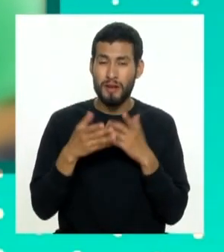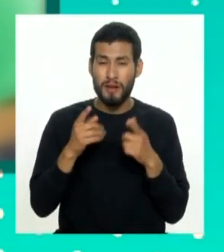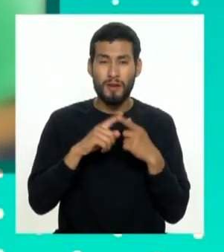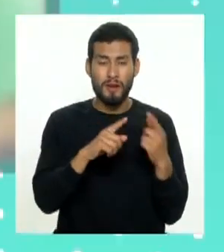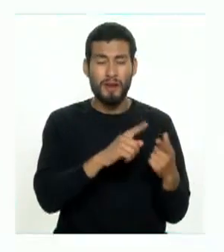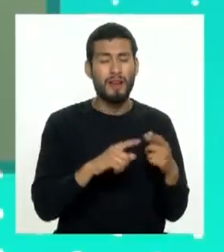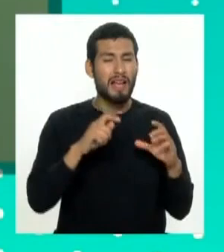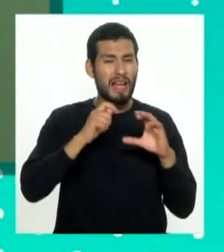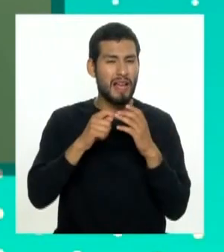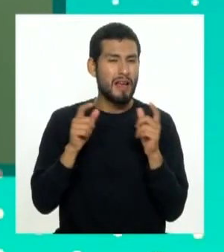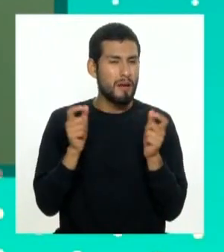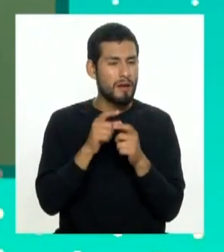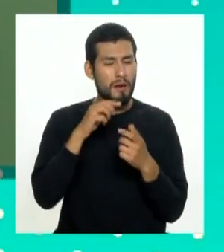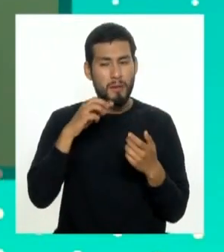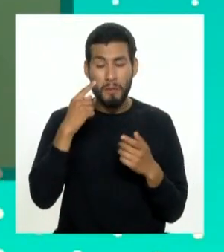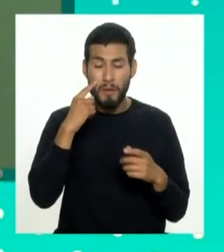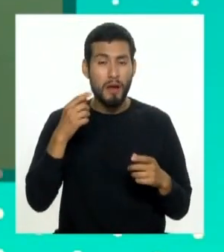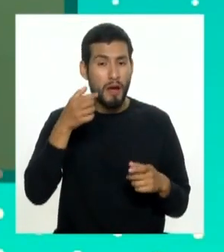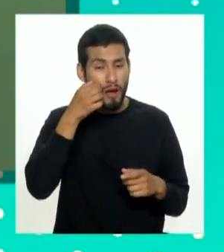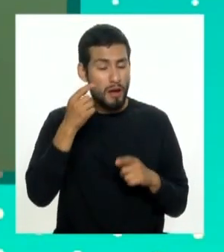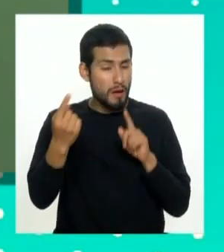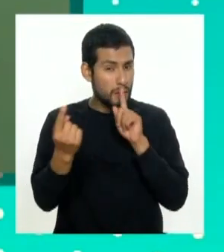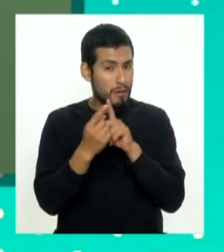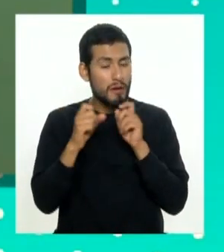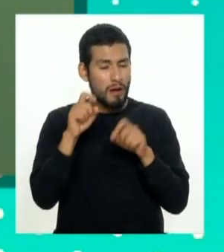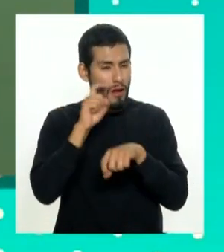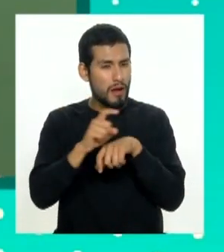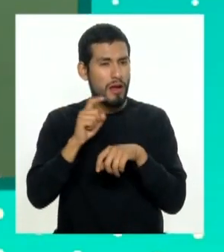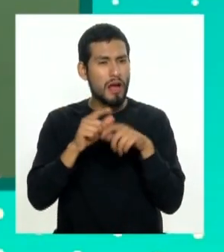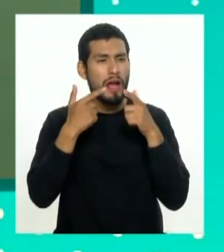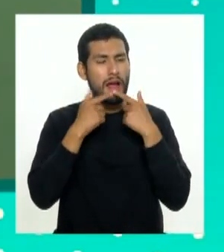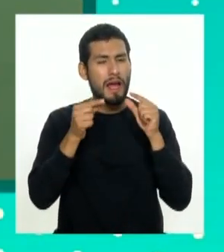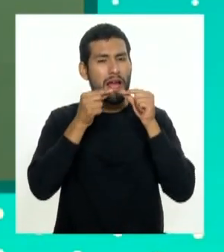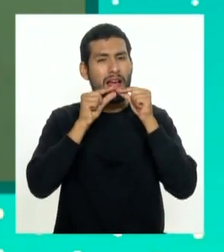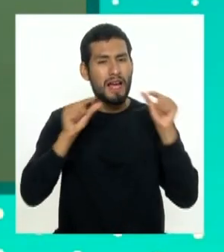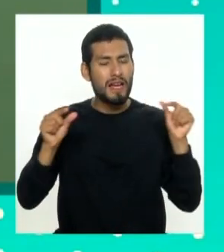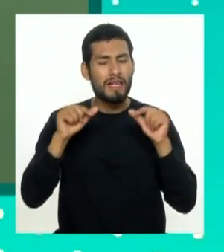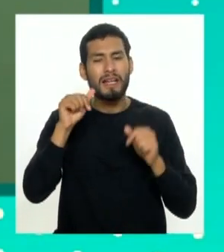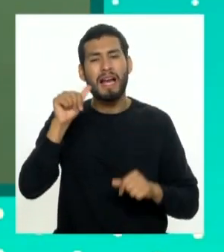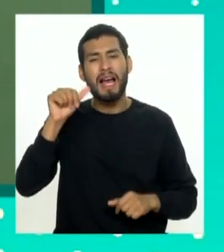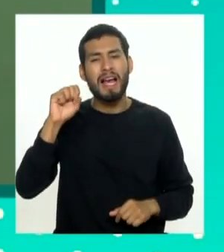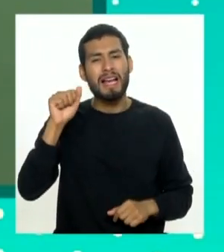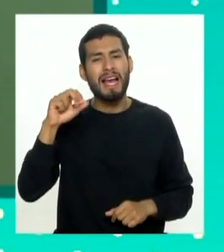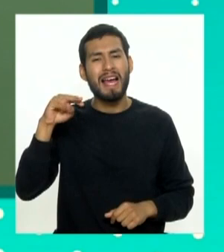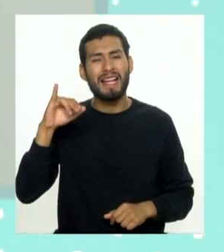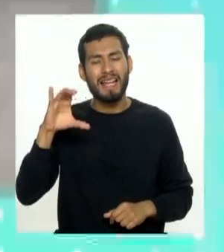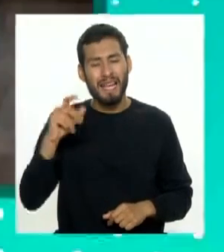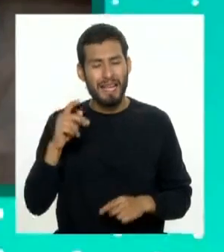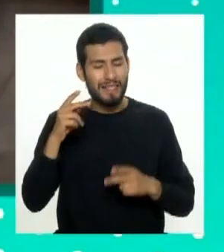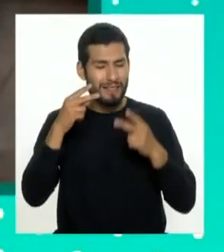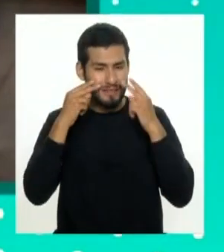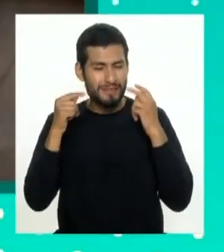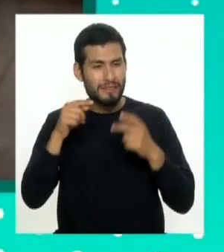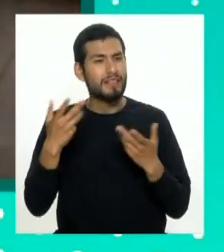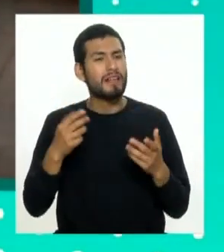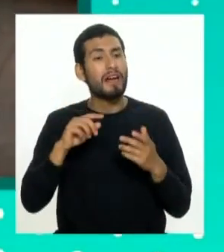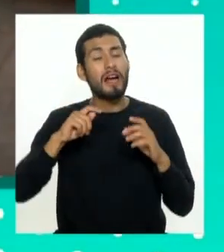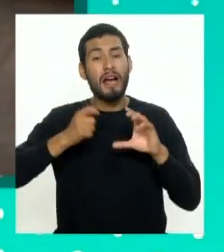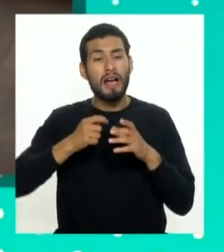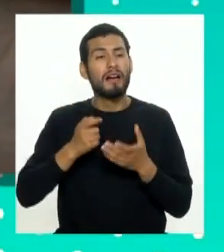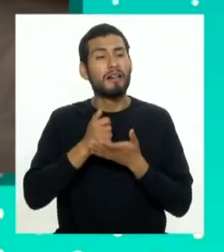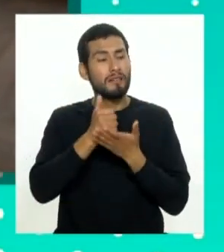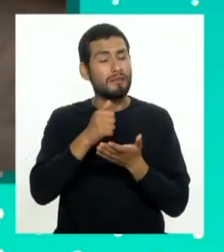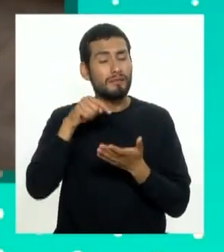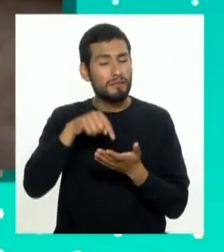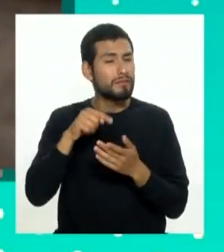talleres gratuitos presenciales sobre la enseñanza de las lenguas quechua y axaninka. Los talleres se realizarán este sábado